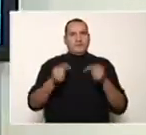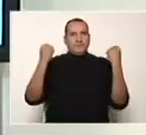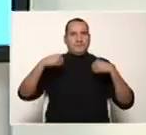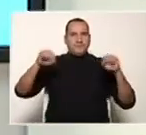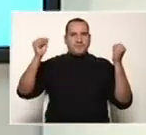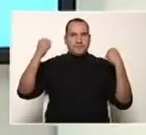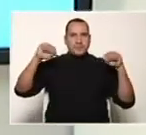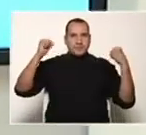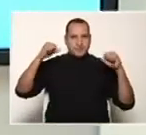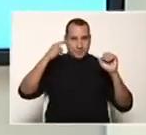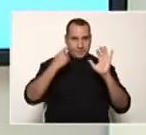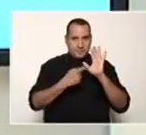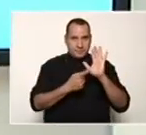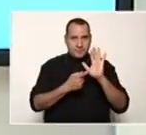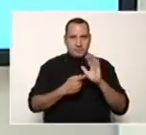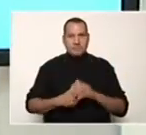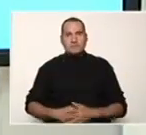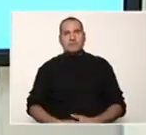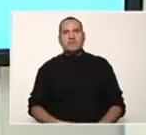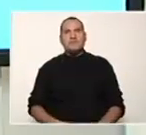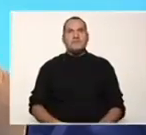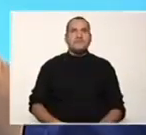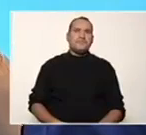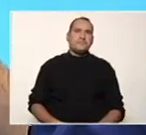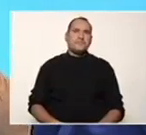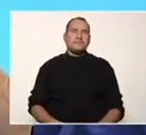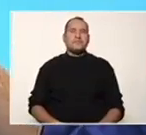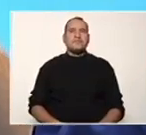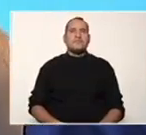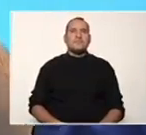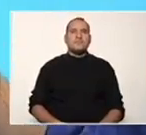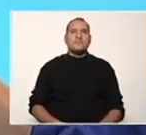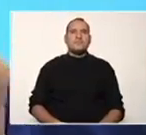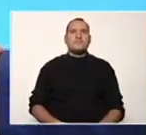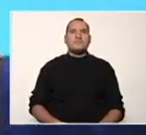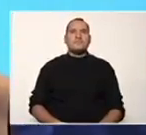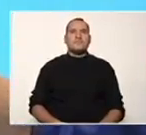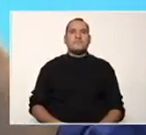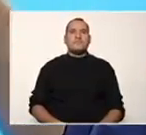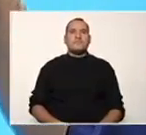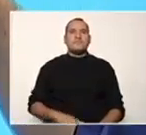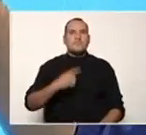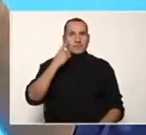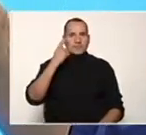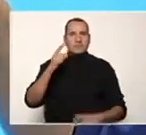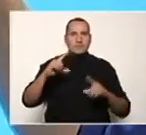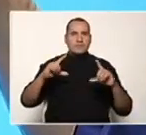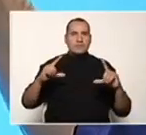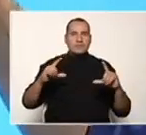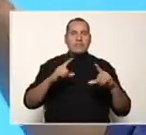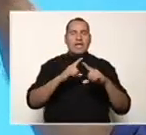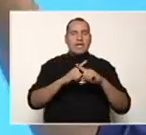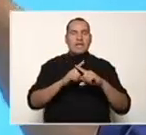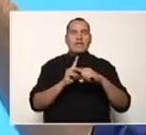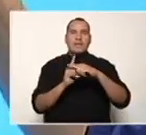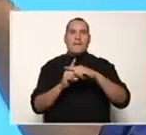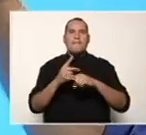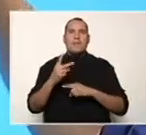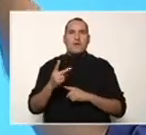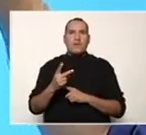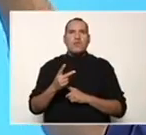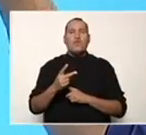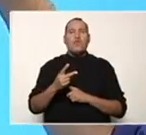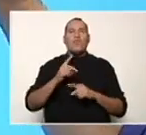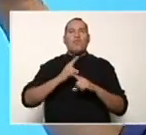ejercicio. Vamos a poner x más 2 por x